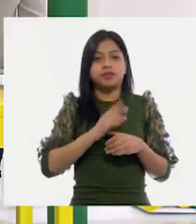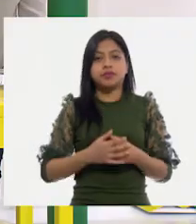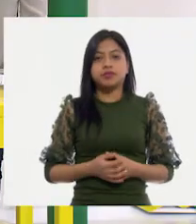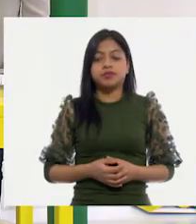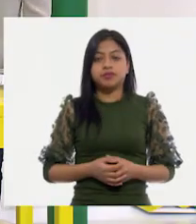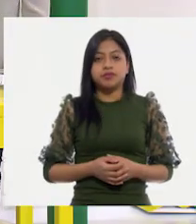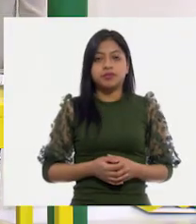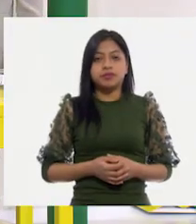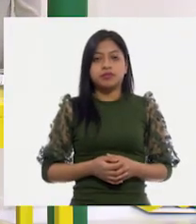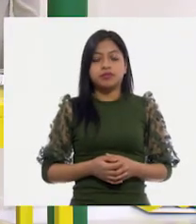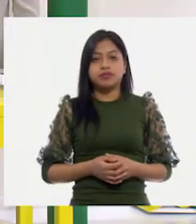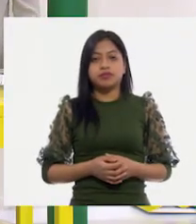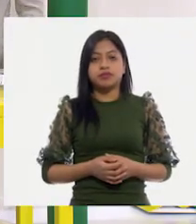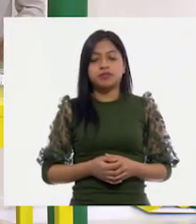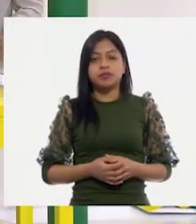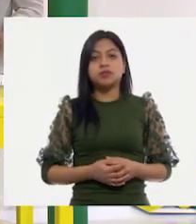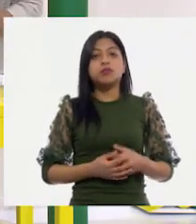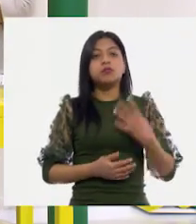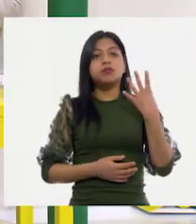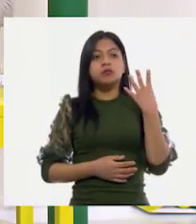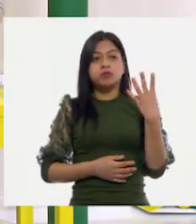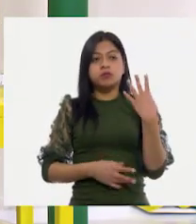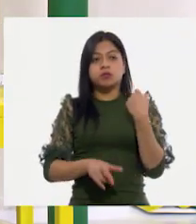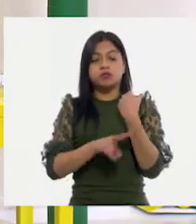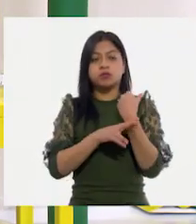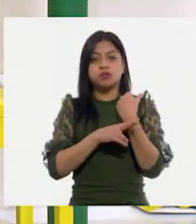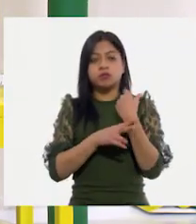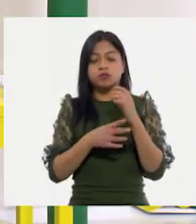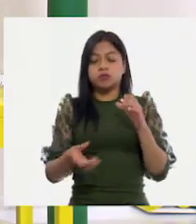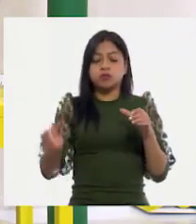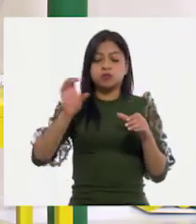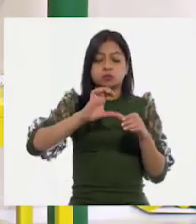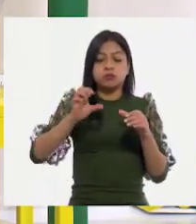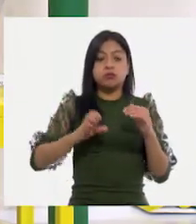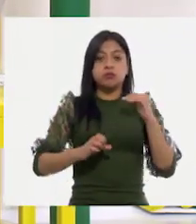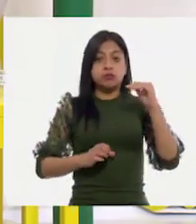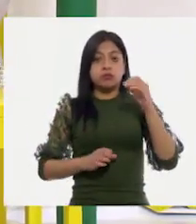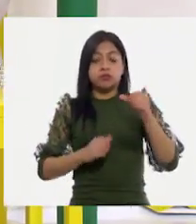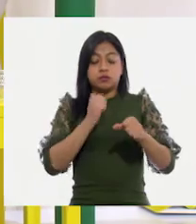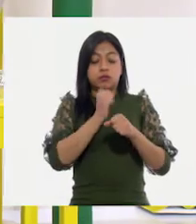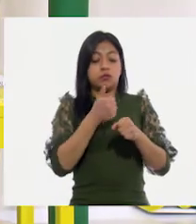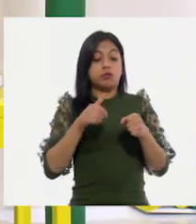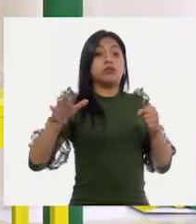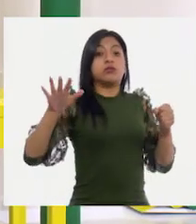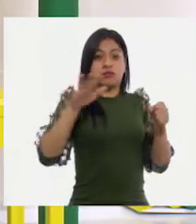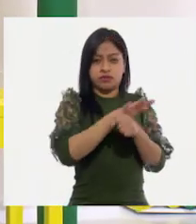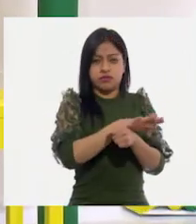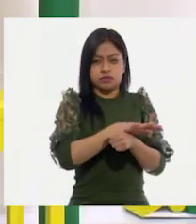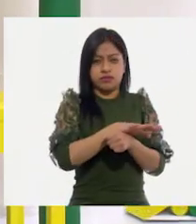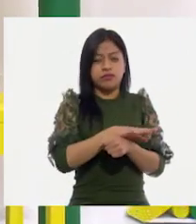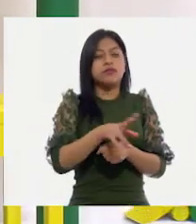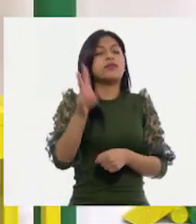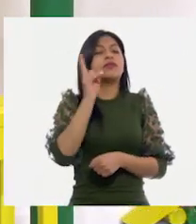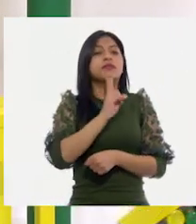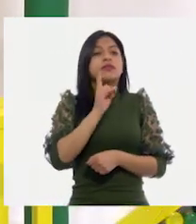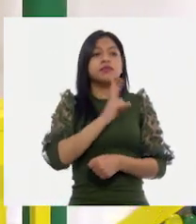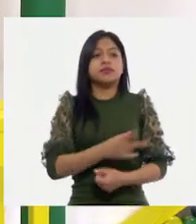trasvasar cuatro vasos de estos y ver si se llenan. Muy bien.